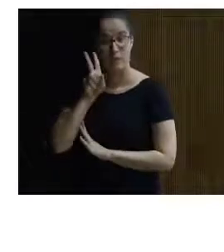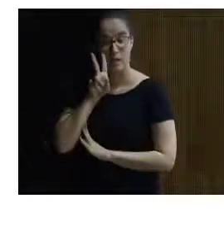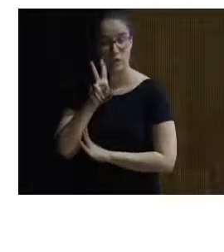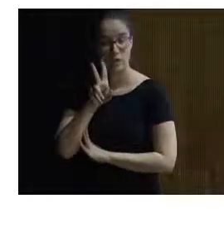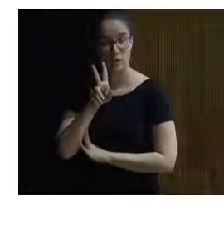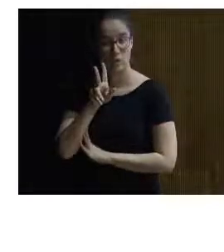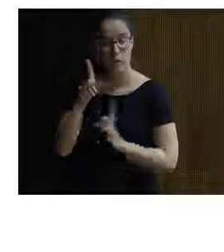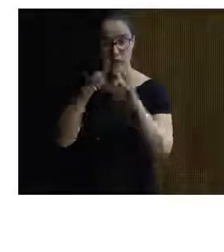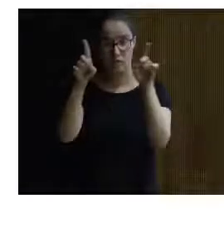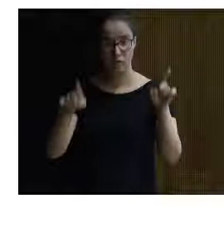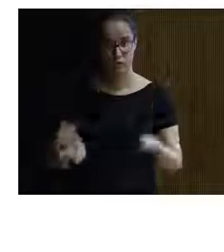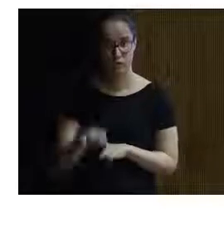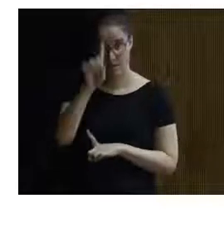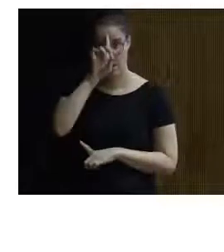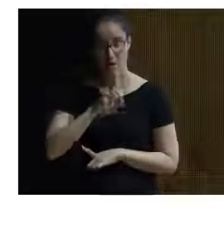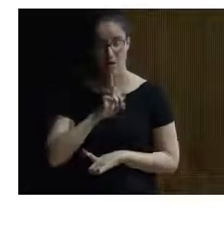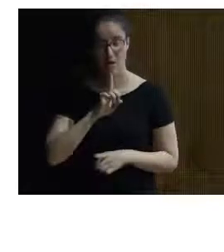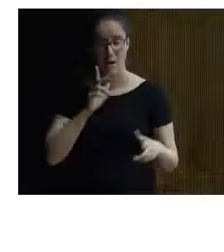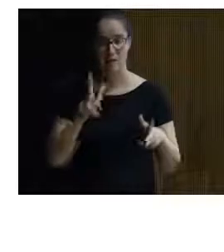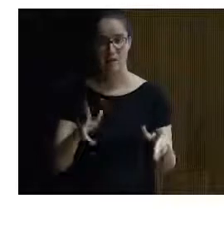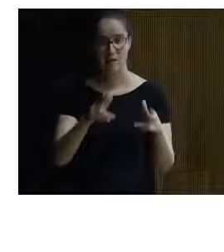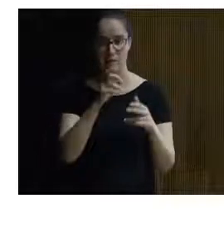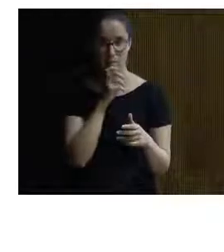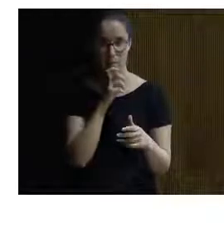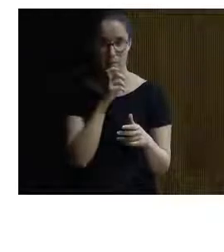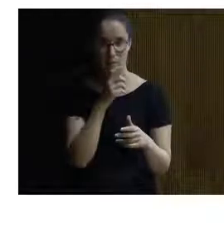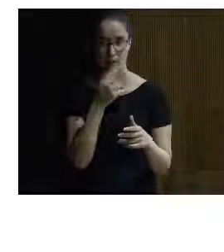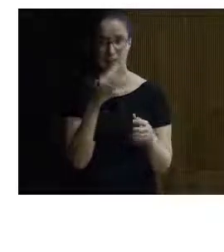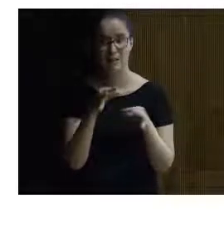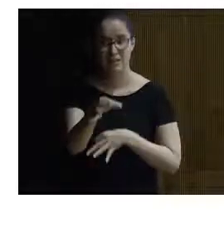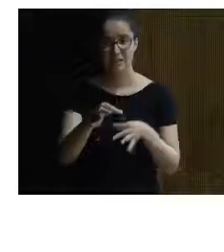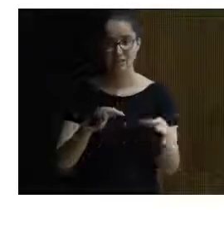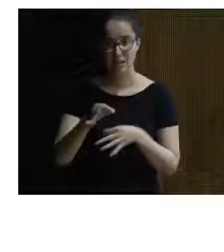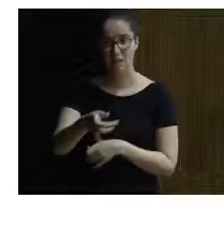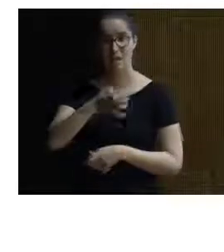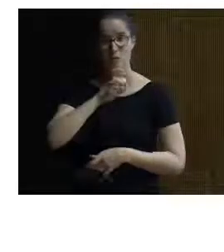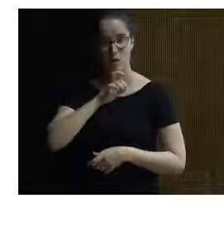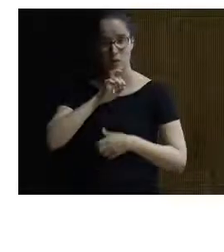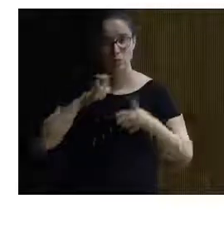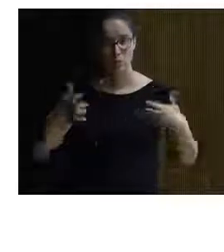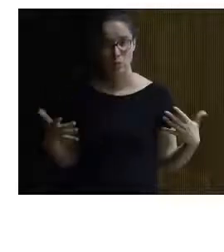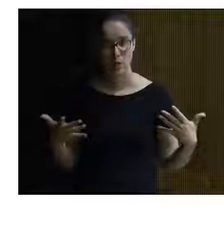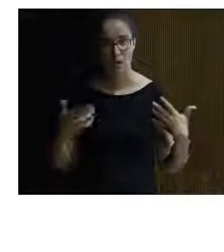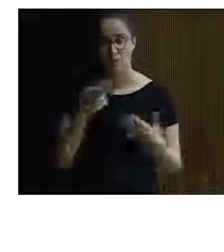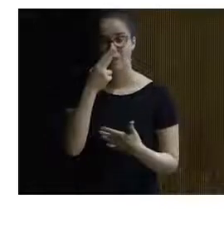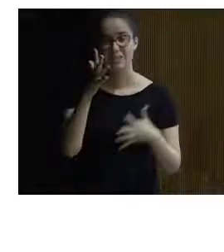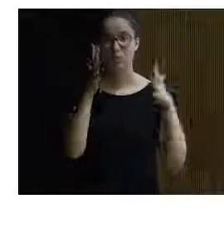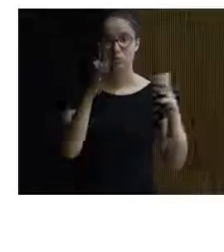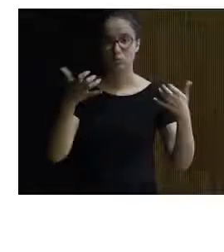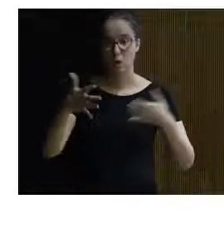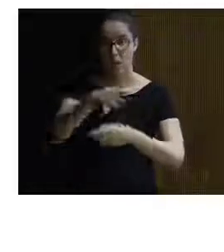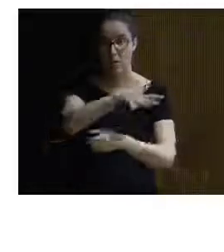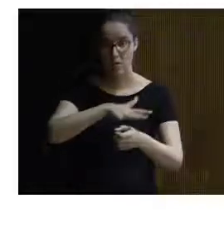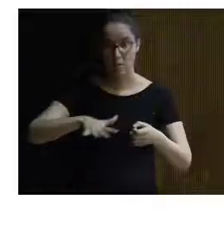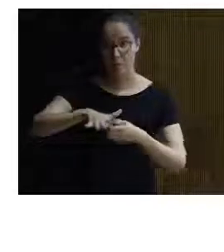ficha muy gráfica de lo que es la etapa, marcando la distancia, marcando la dificultad, qué visitas recomendamos en la zona,